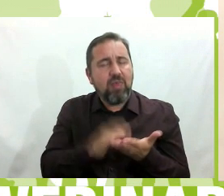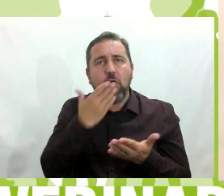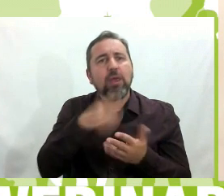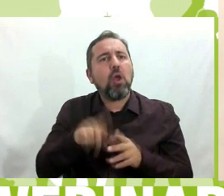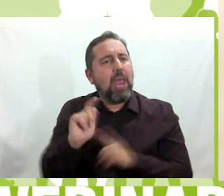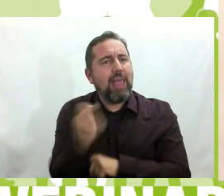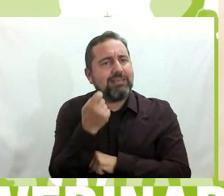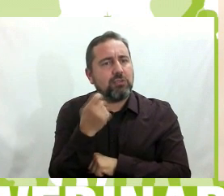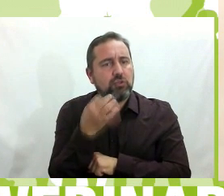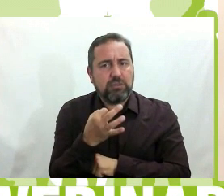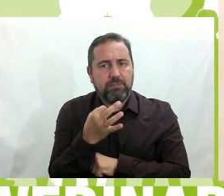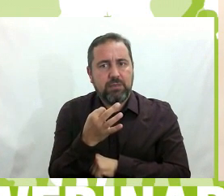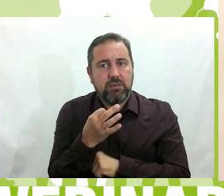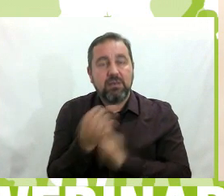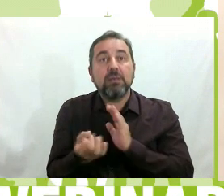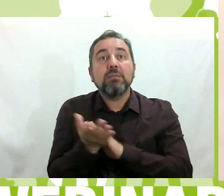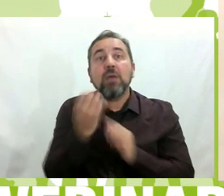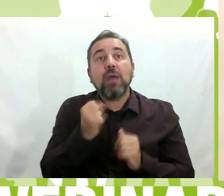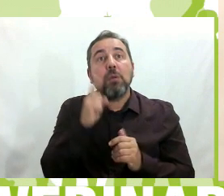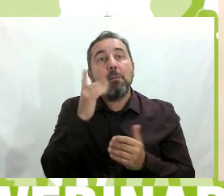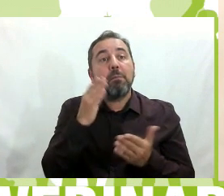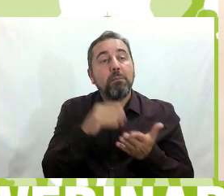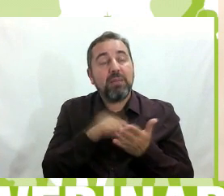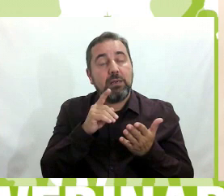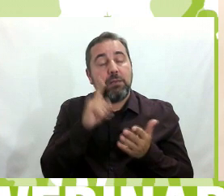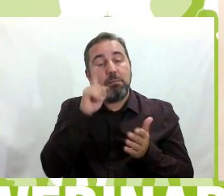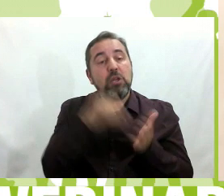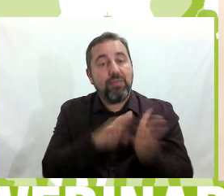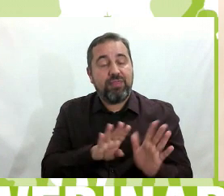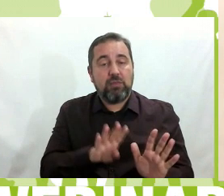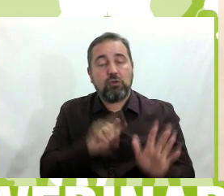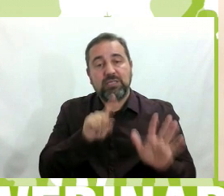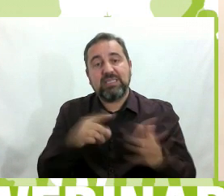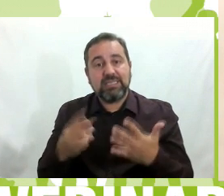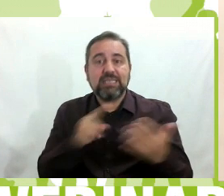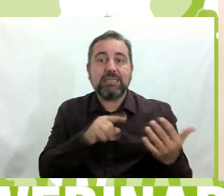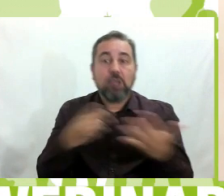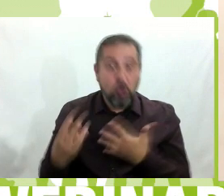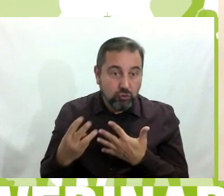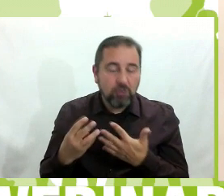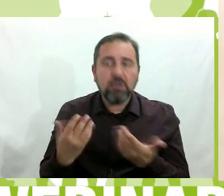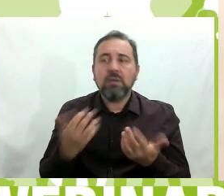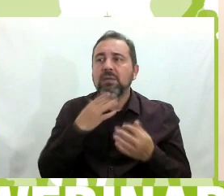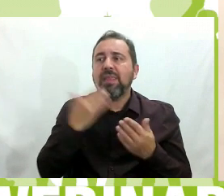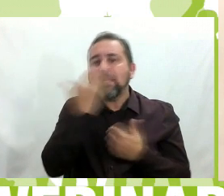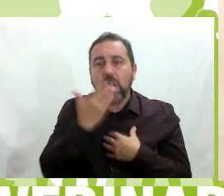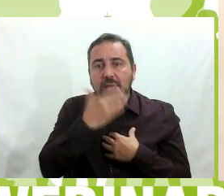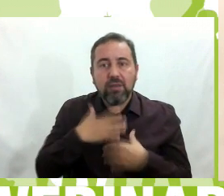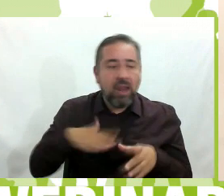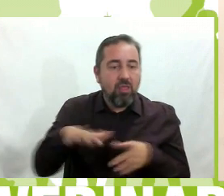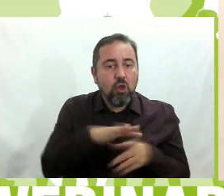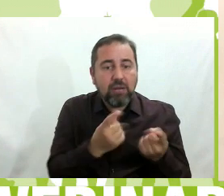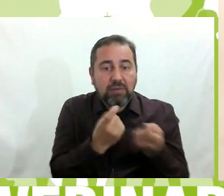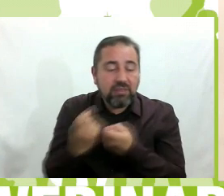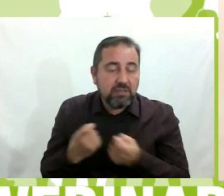que nació en el curso 1967-68 para dar respuesta a las necesidades de escolarización de la zona